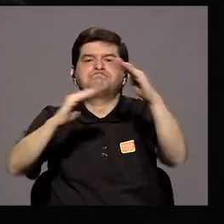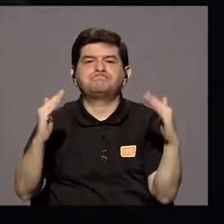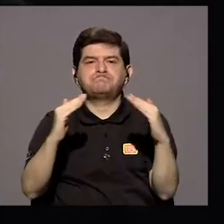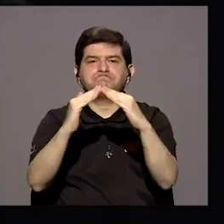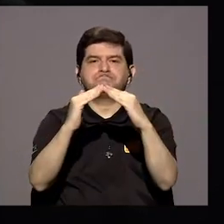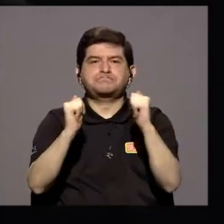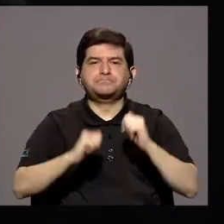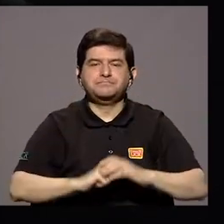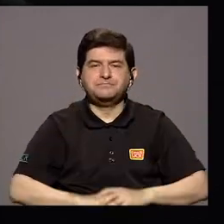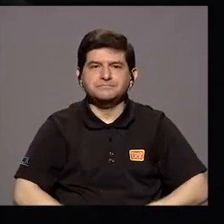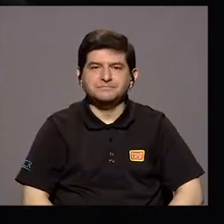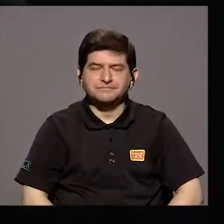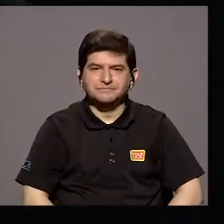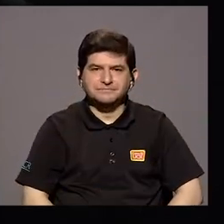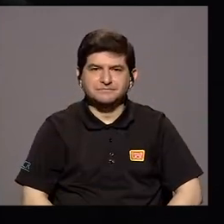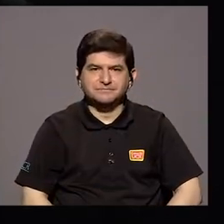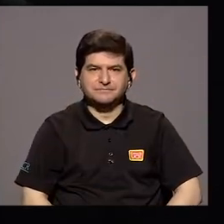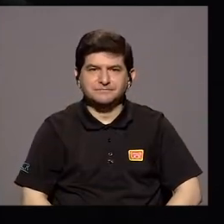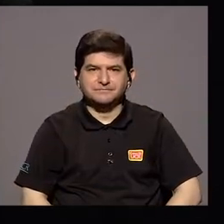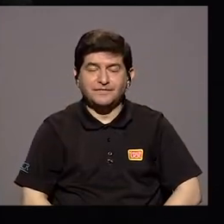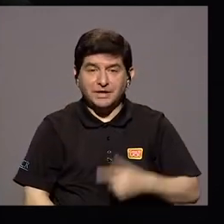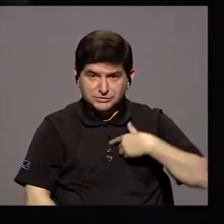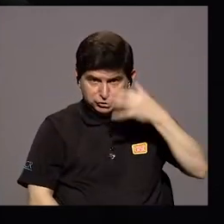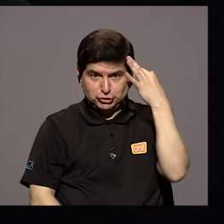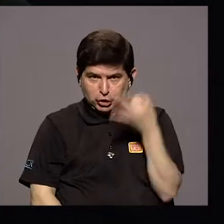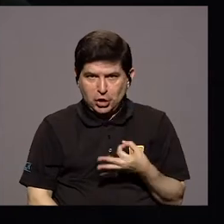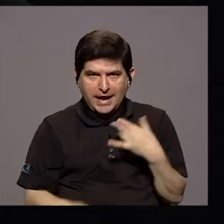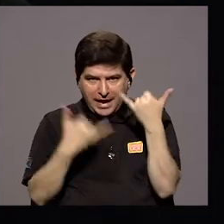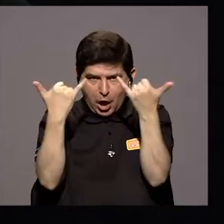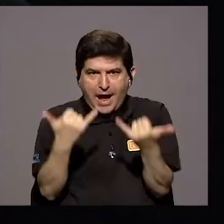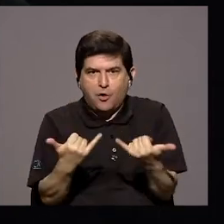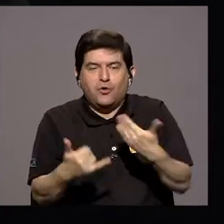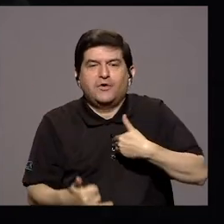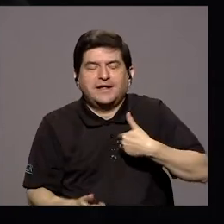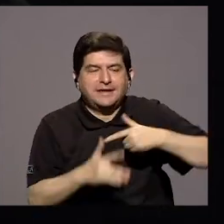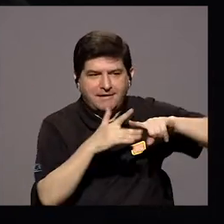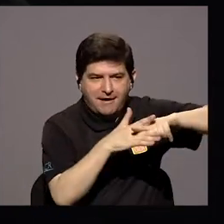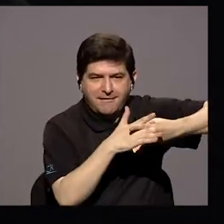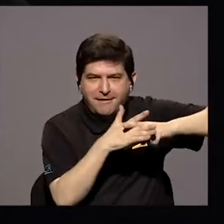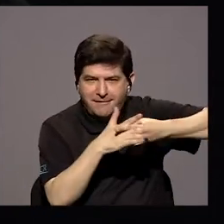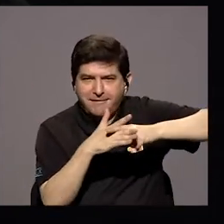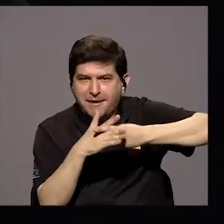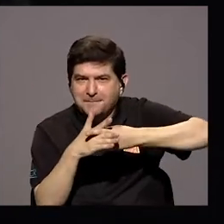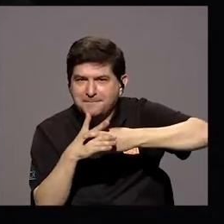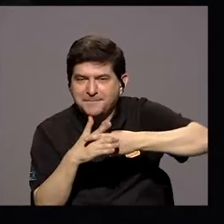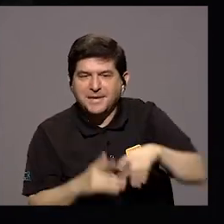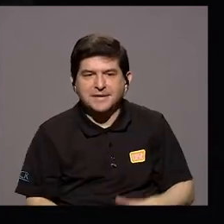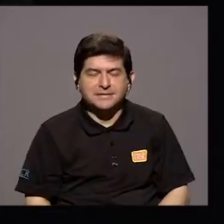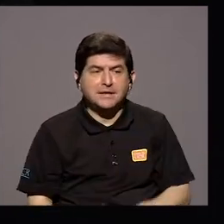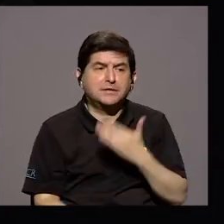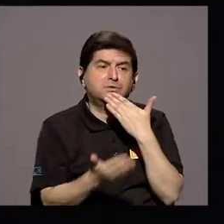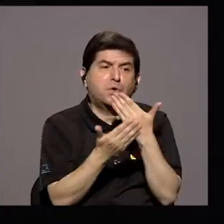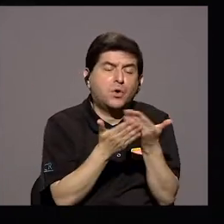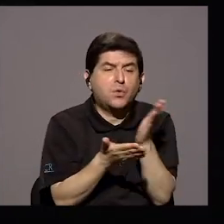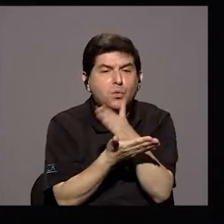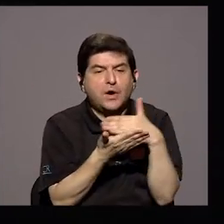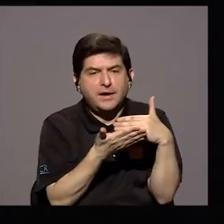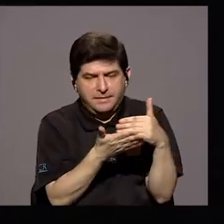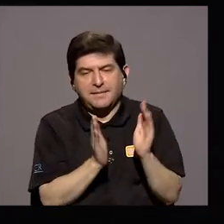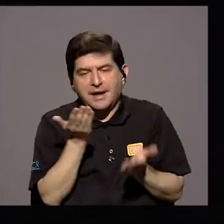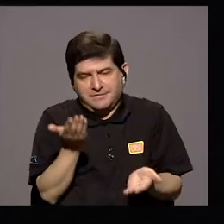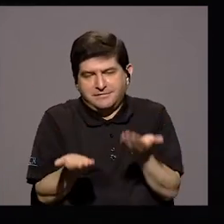entonces, creo que ahora tenemos las herramientas O buena parte de